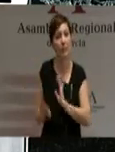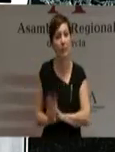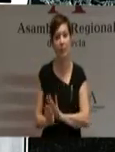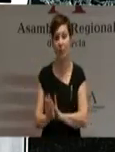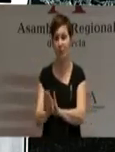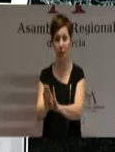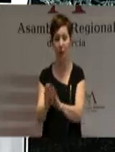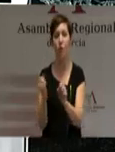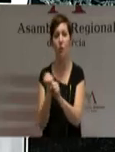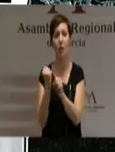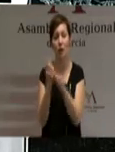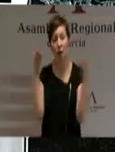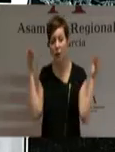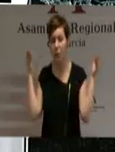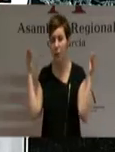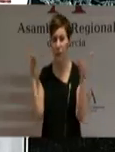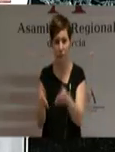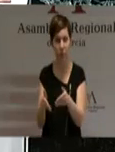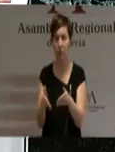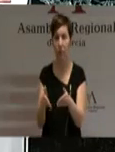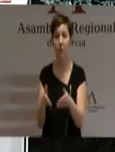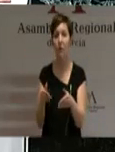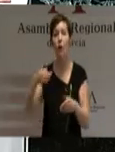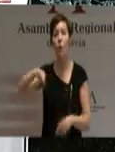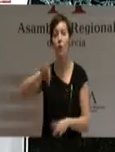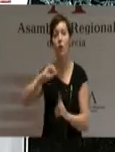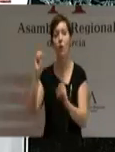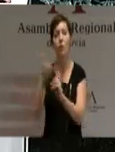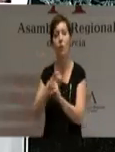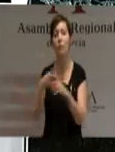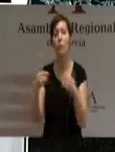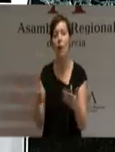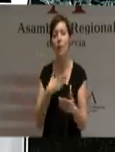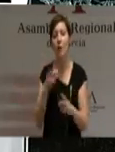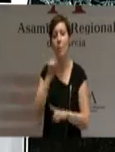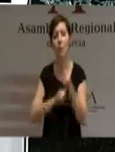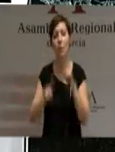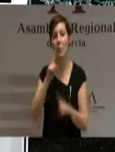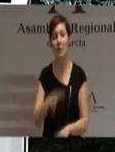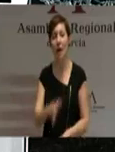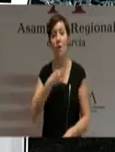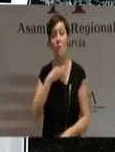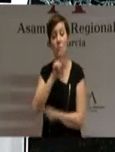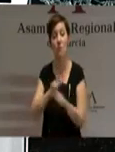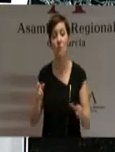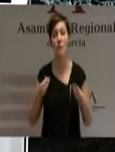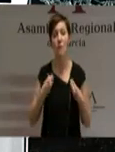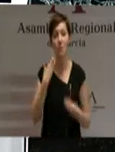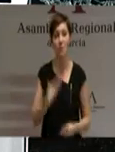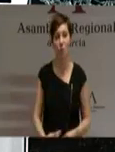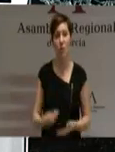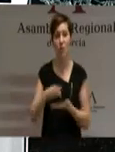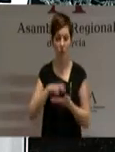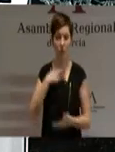dedicación exclusiva, con el único propósito de resolver o paliar los problemas que agobian a los murcianos y a nuestra región.